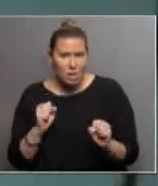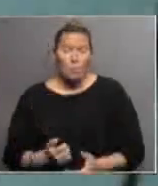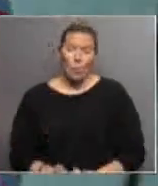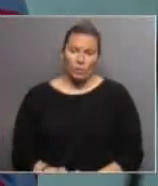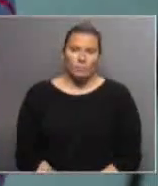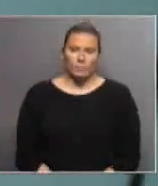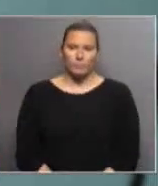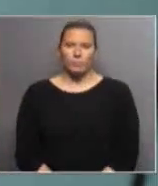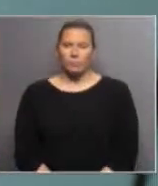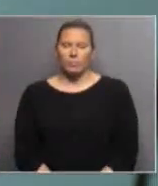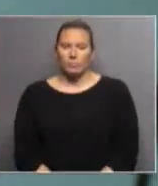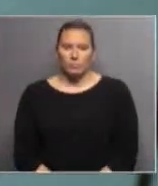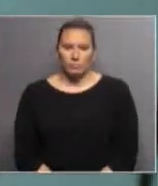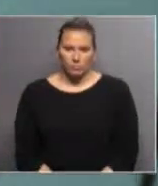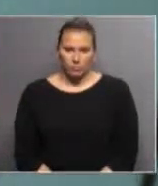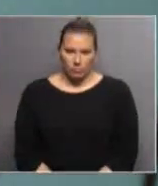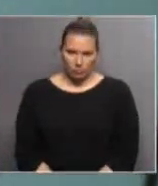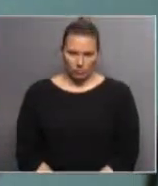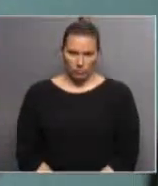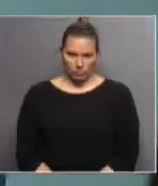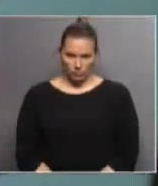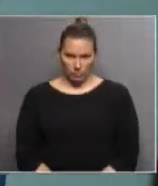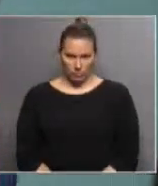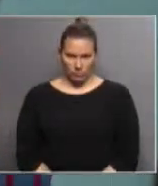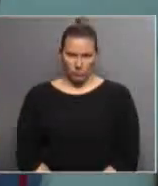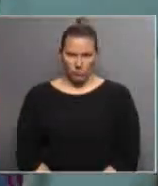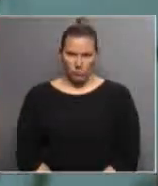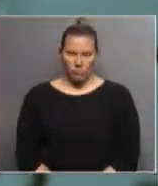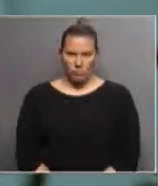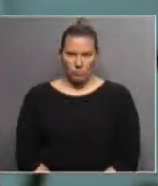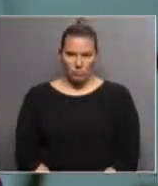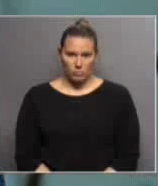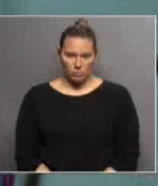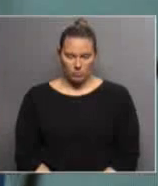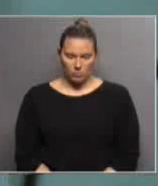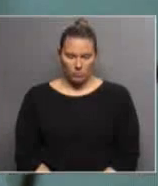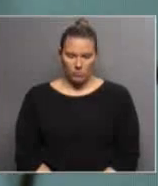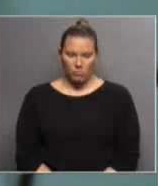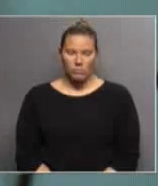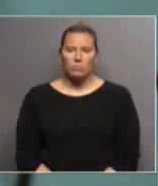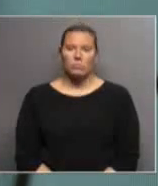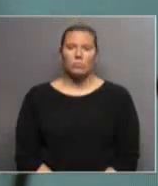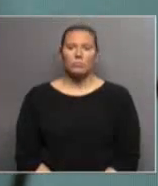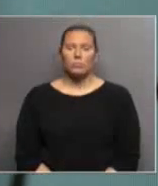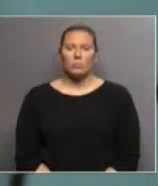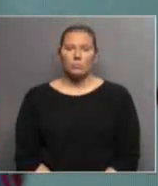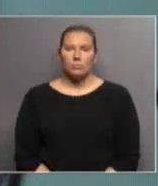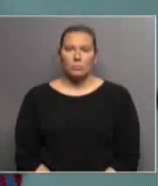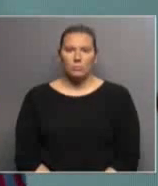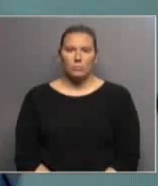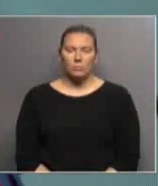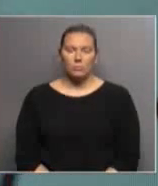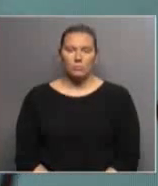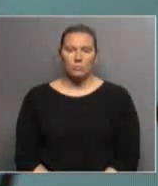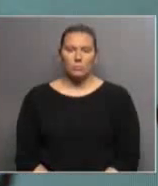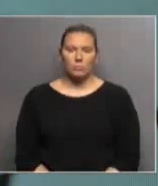Bueno, yo creo que anteriormente lo he dicho, su primer lengua es la lengua de señas para